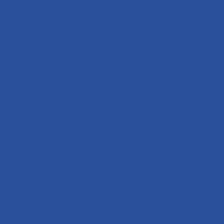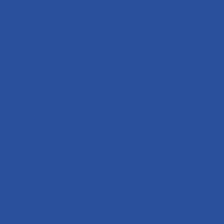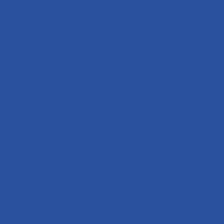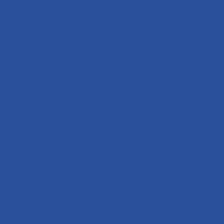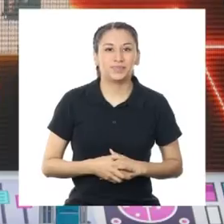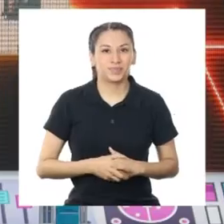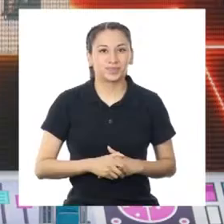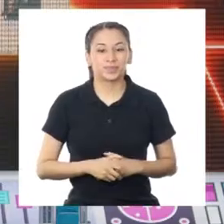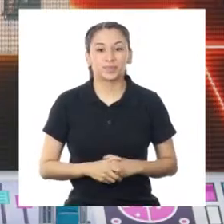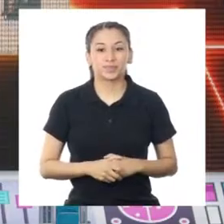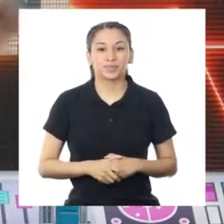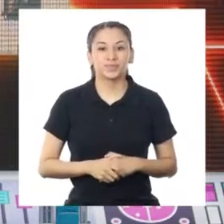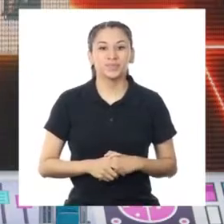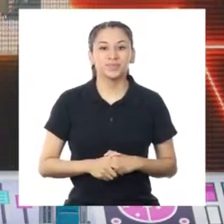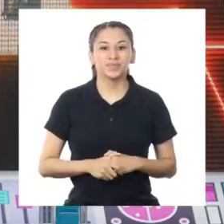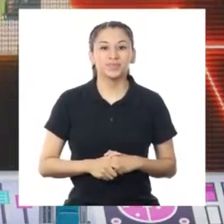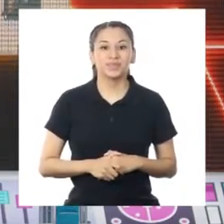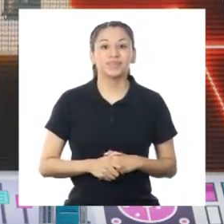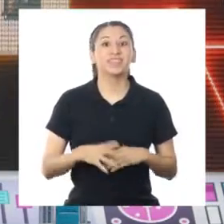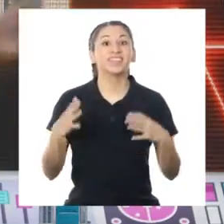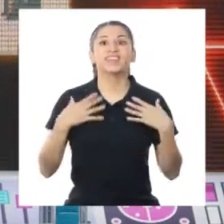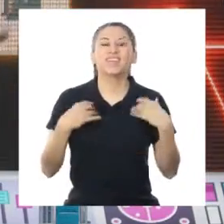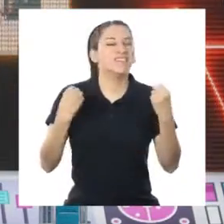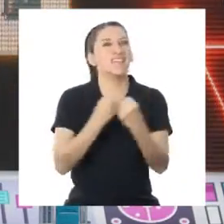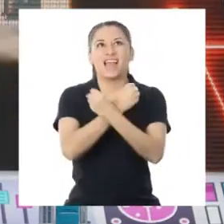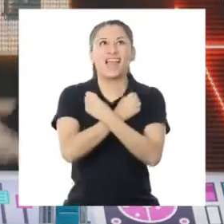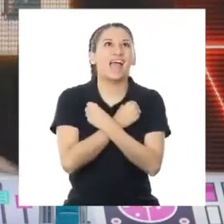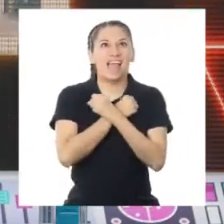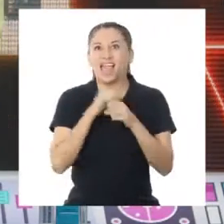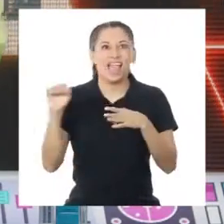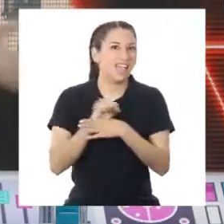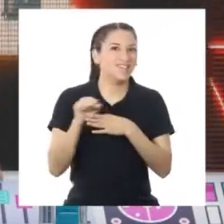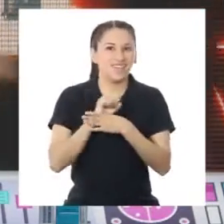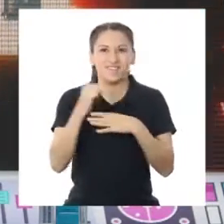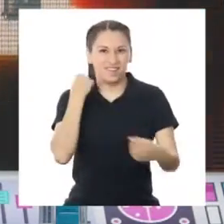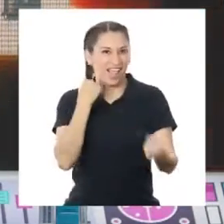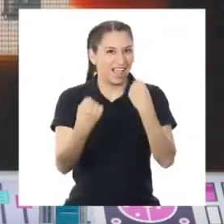¡Hasta ¡Me encanta activarme!